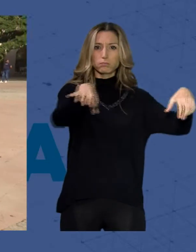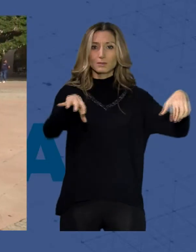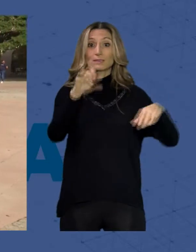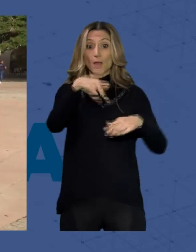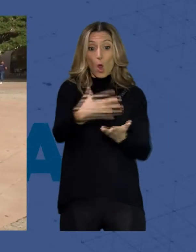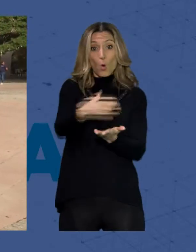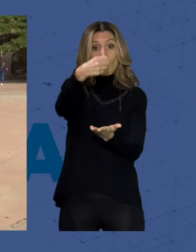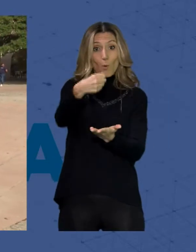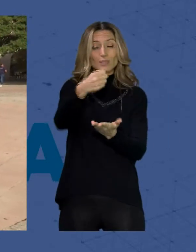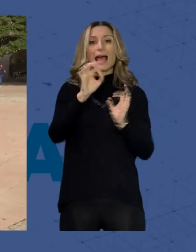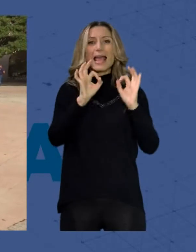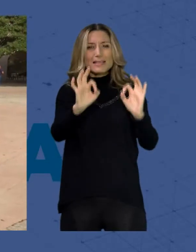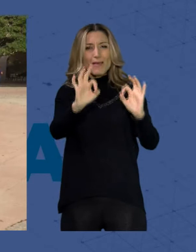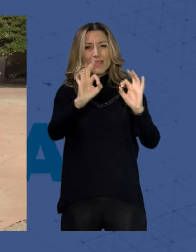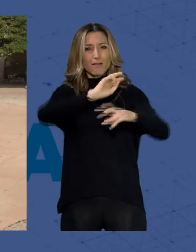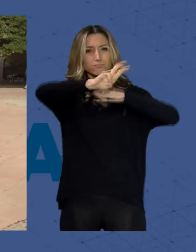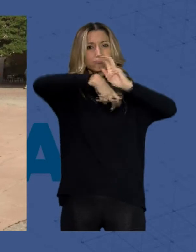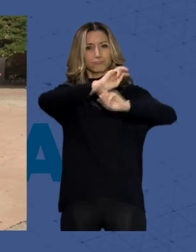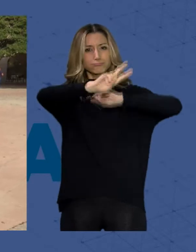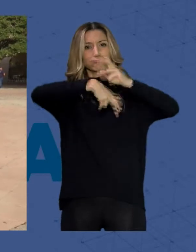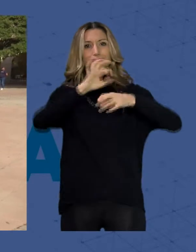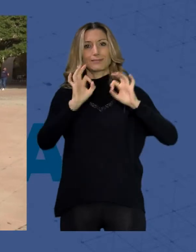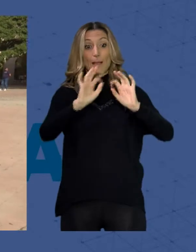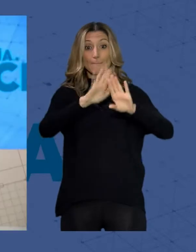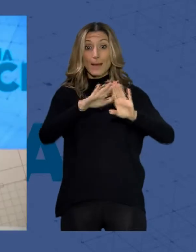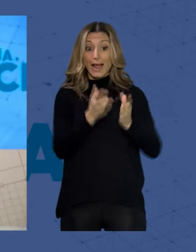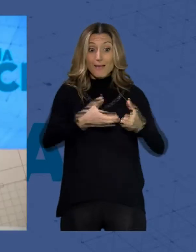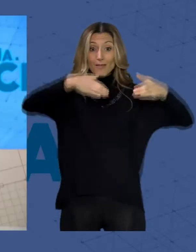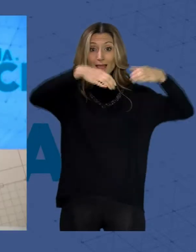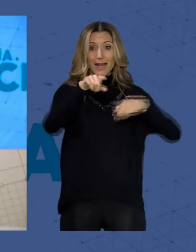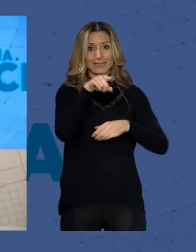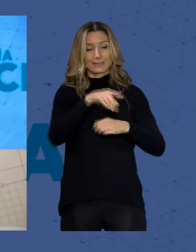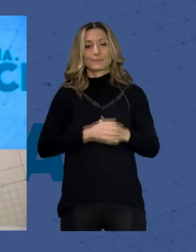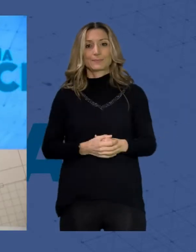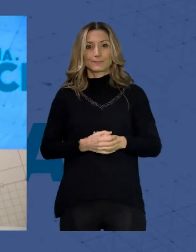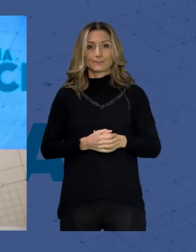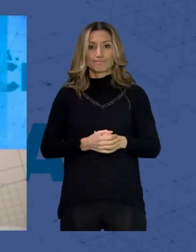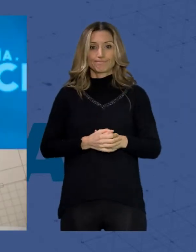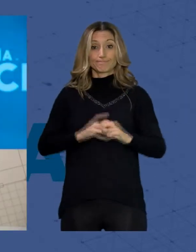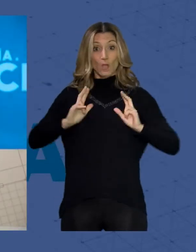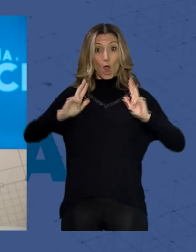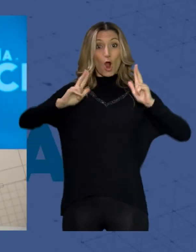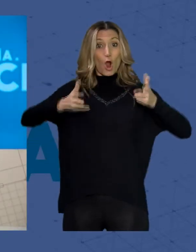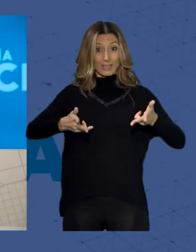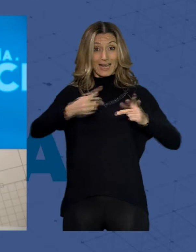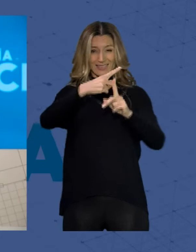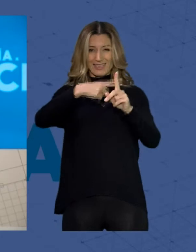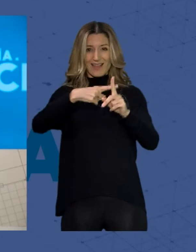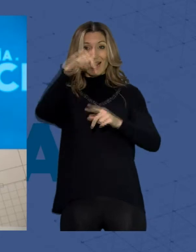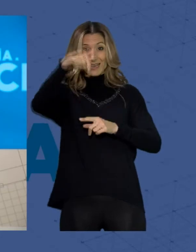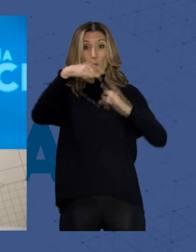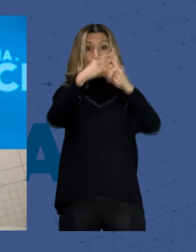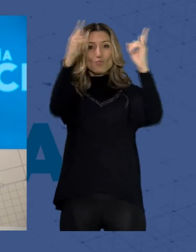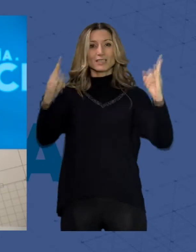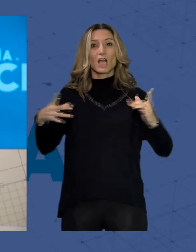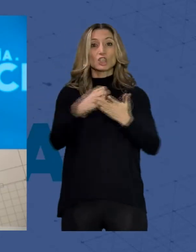es la que habrá que usar en este nuevo contenedor. A nivel hotelero, el Puente de Todos los Santos ha dado un respiro